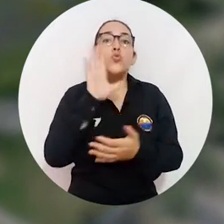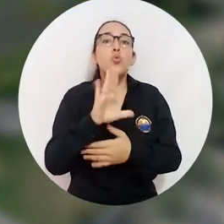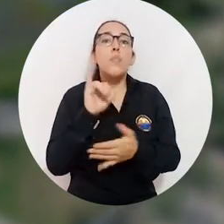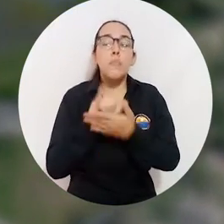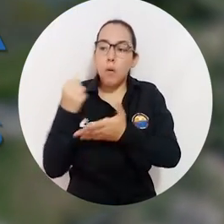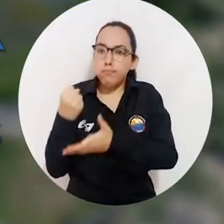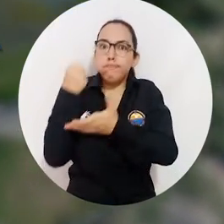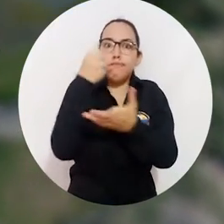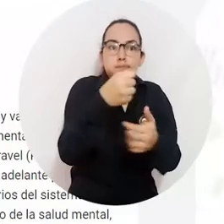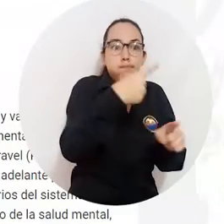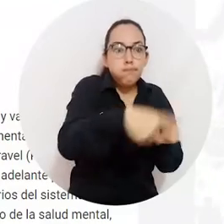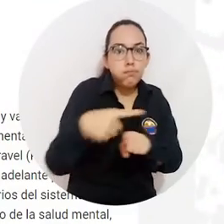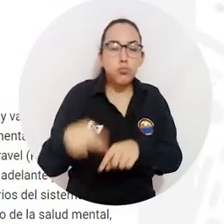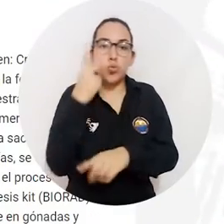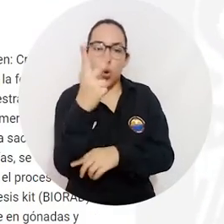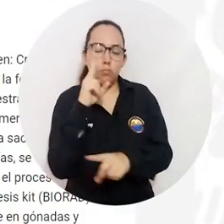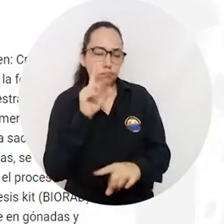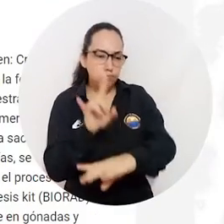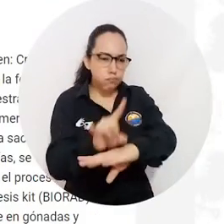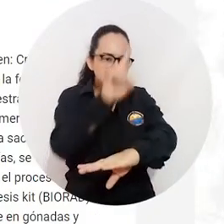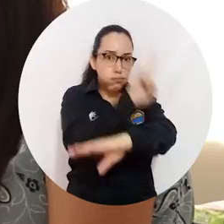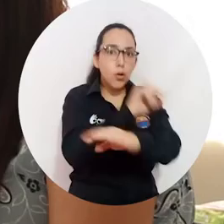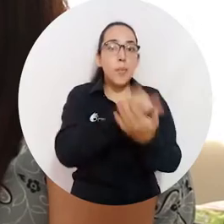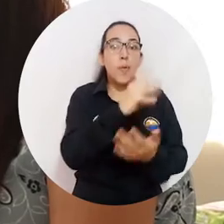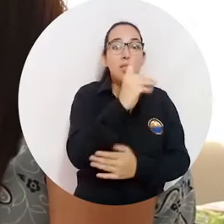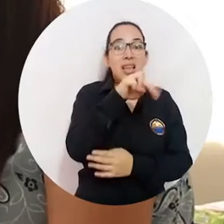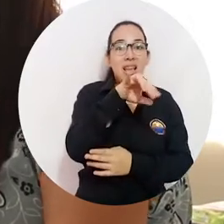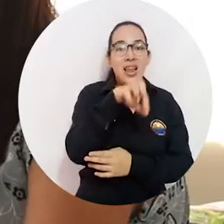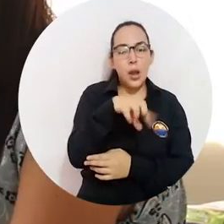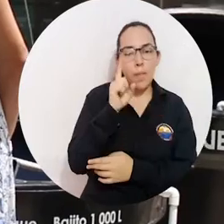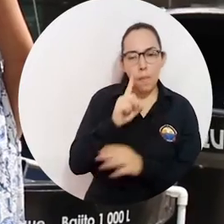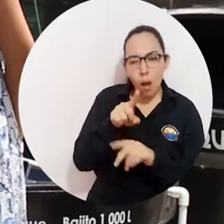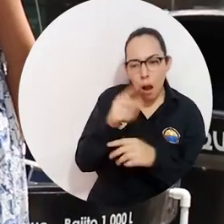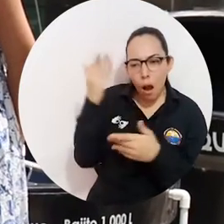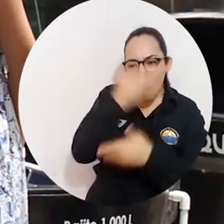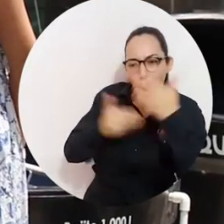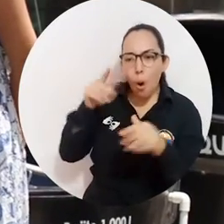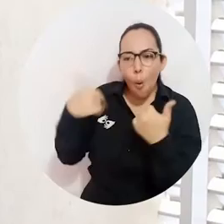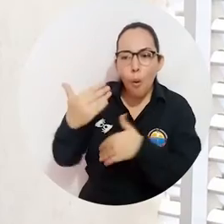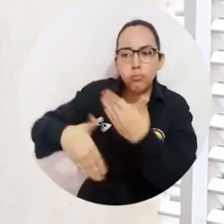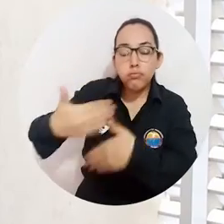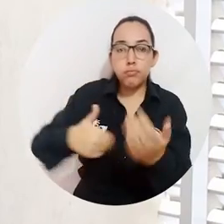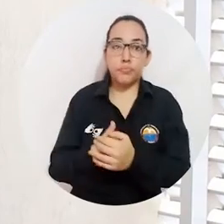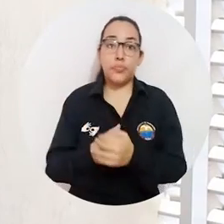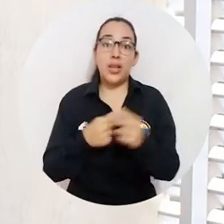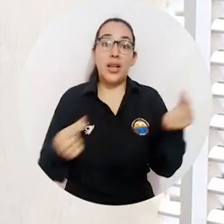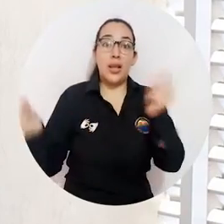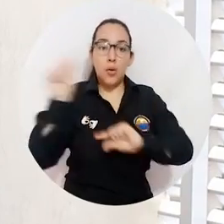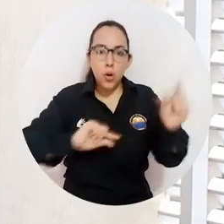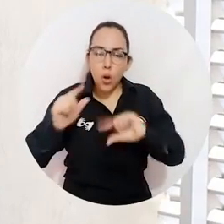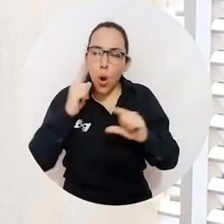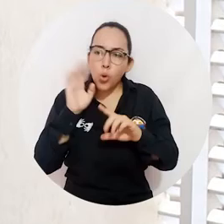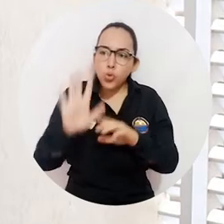Tecnología e Innovación de Regalías. Dos de ellos fueron inspeccionados por auditores del DNP para evaluar sus avances. Visitaron el Laboratorio